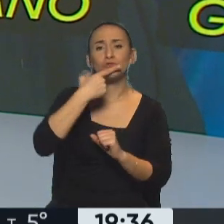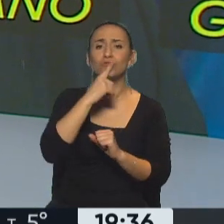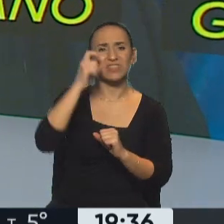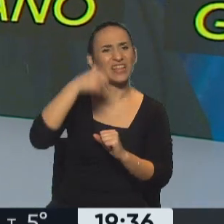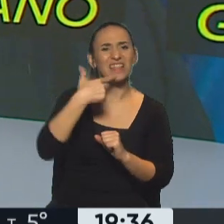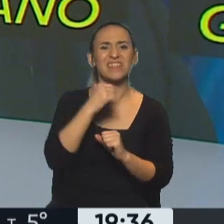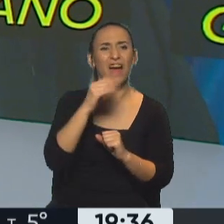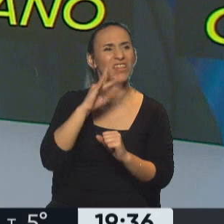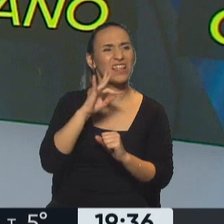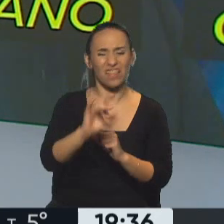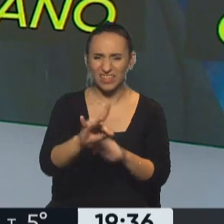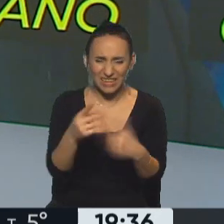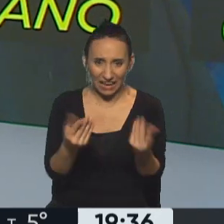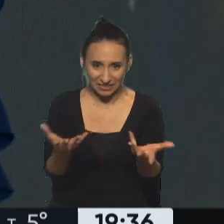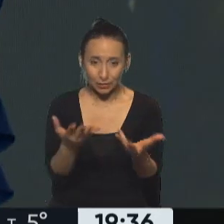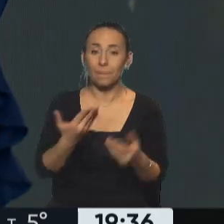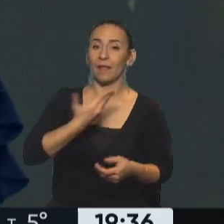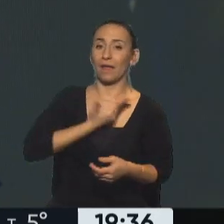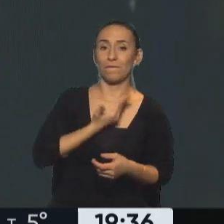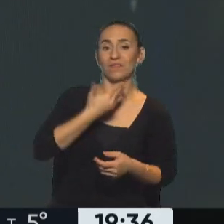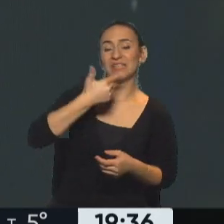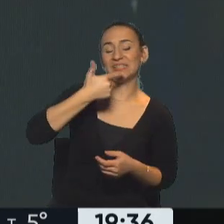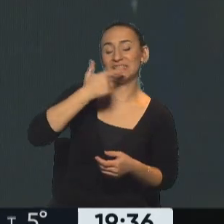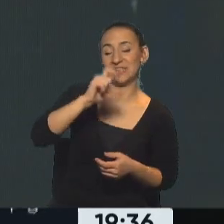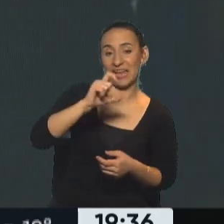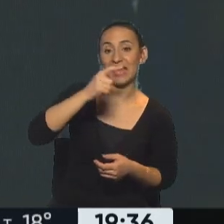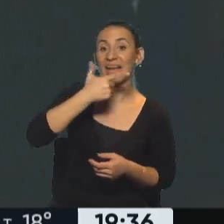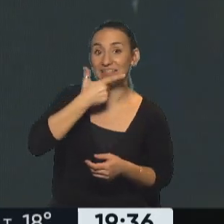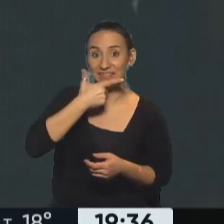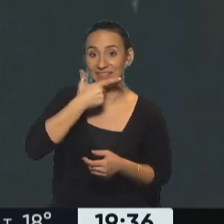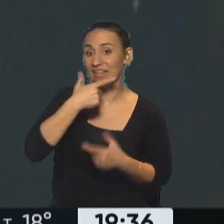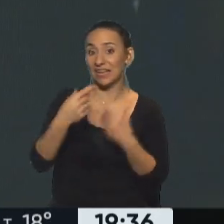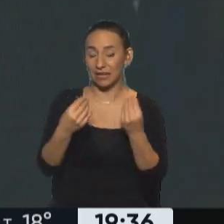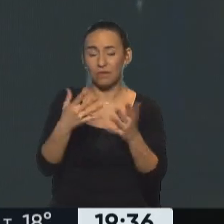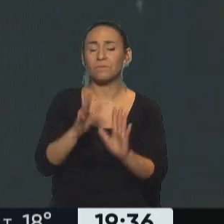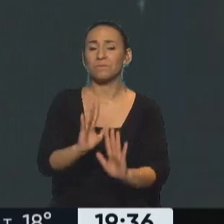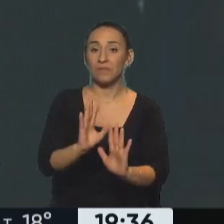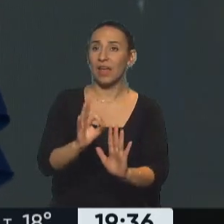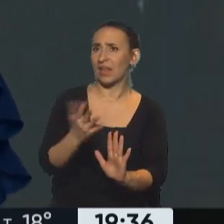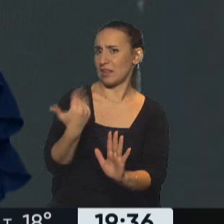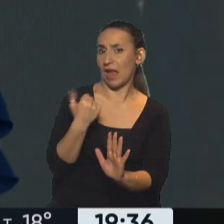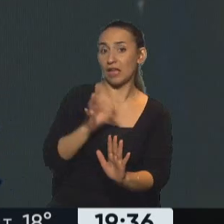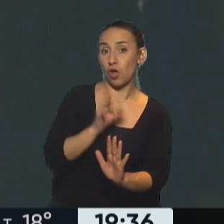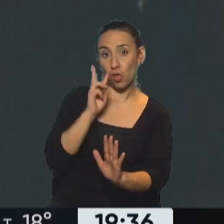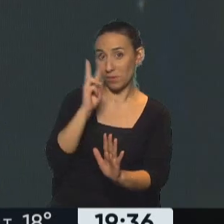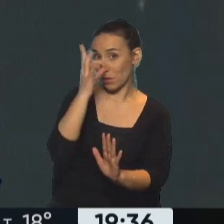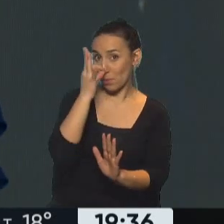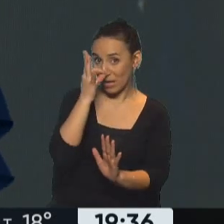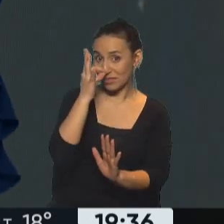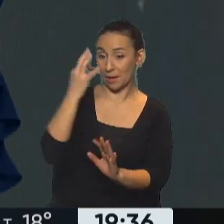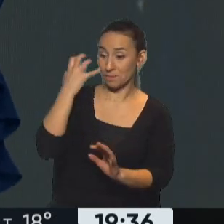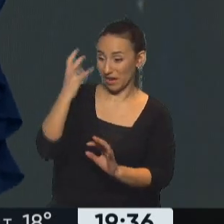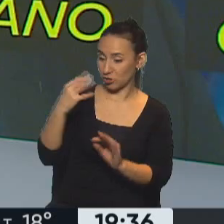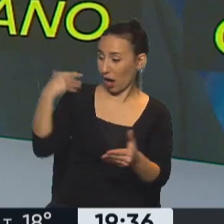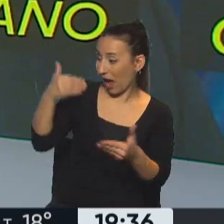Garantía? EFGS, el Fondo de Garantía de Sustentabilidad, puesto que desde mayo de 2020 sigue ocupando. A